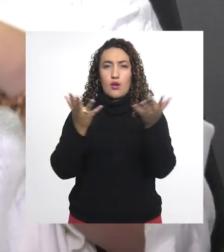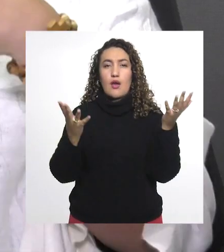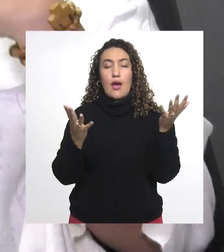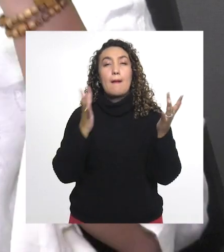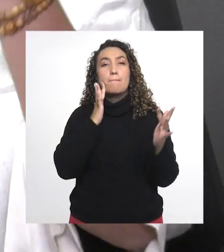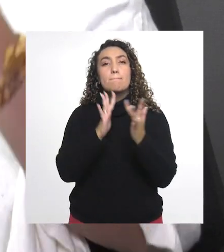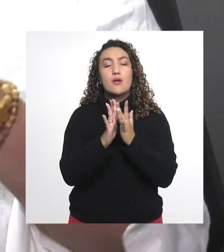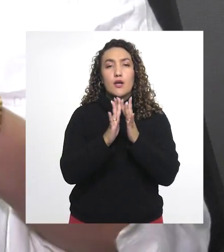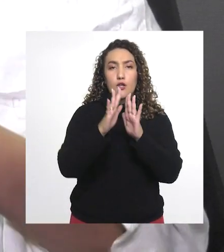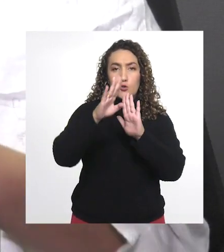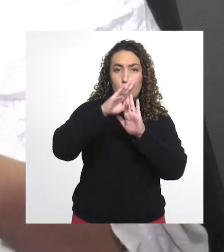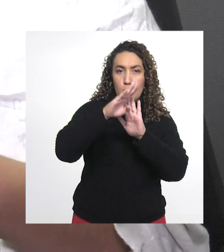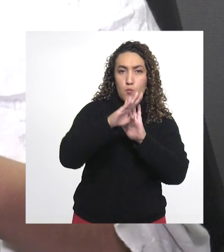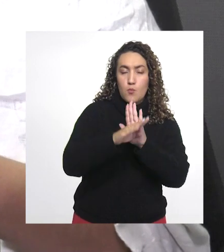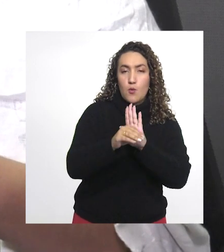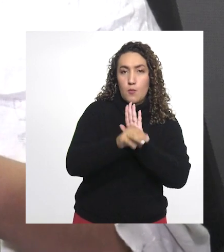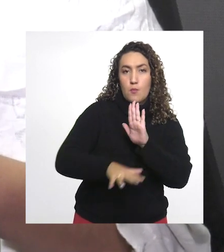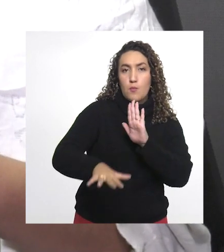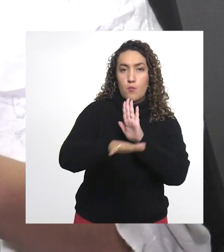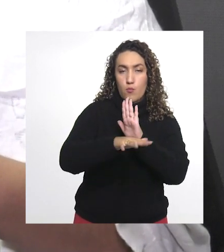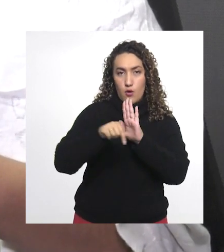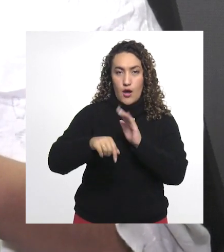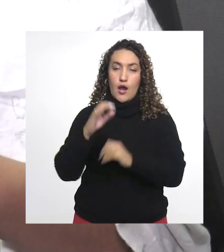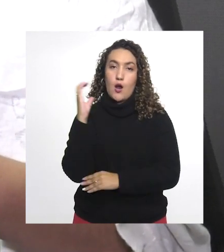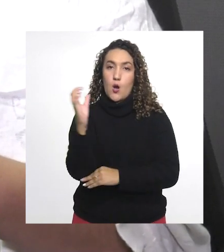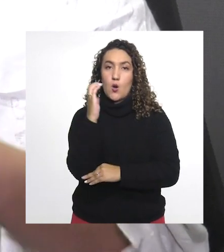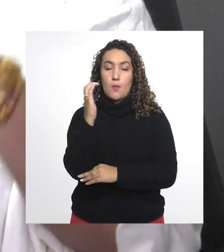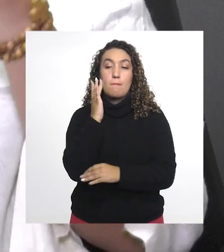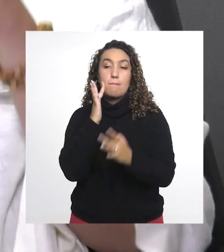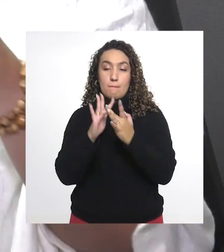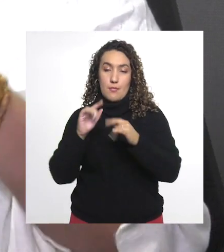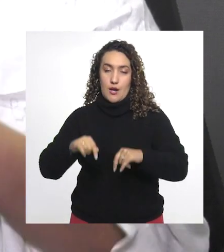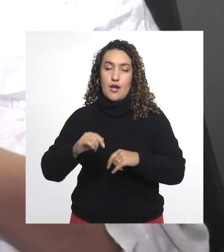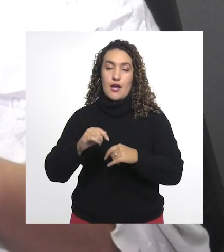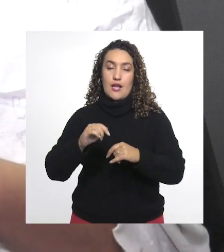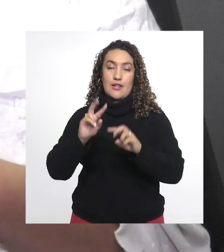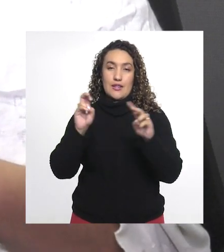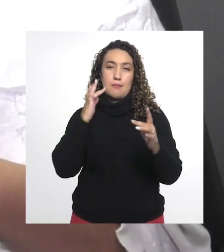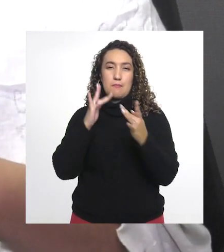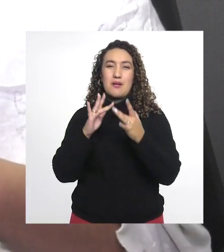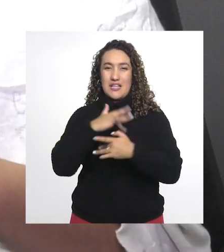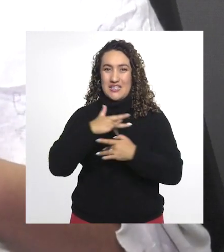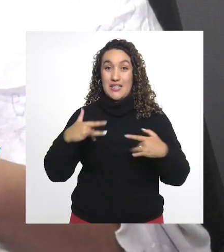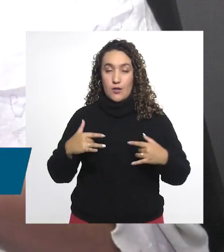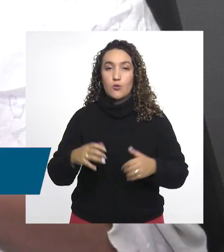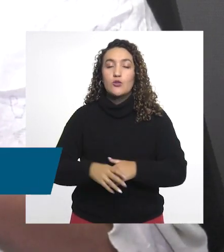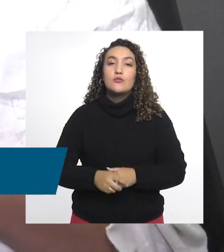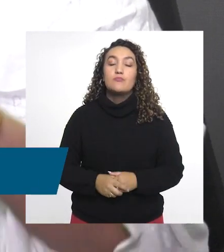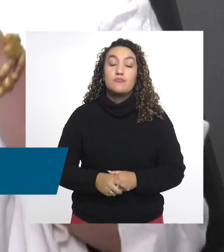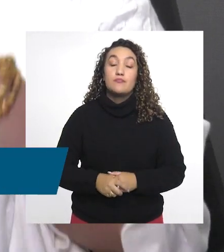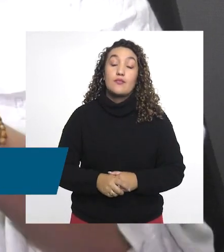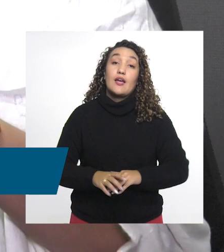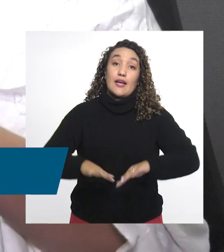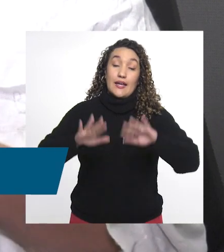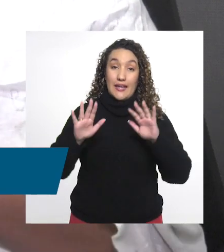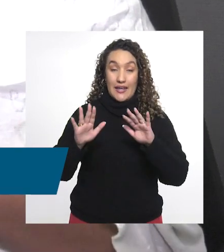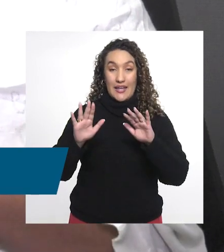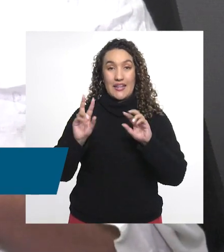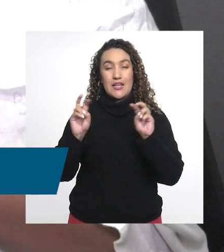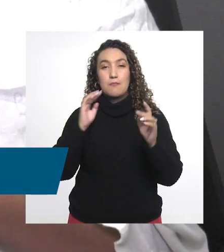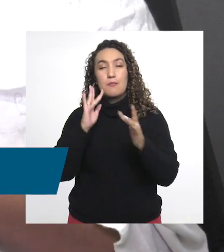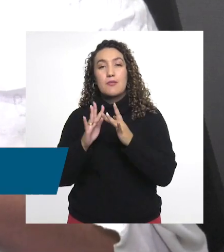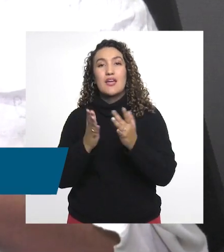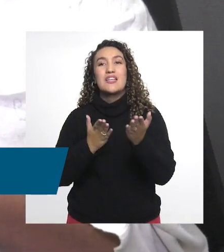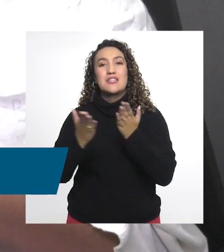y de generación de nuevo conocimiento en lo que implica una política pública para nuestro país en temas de salud.